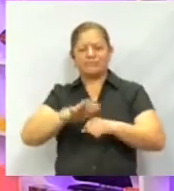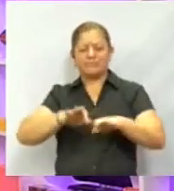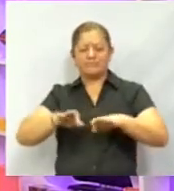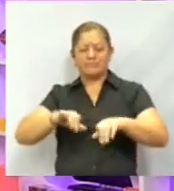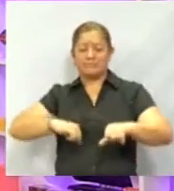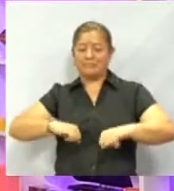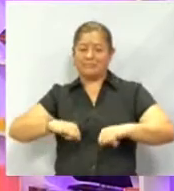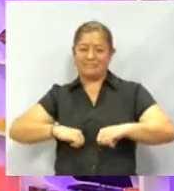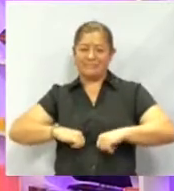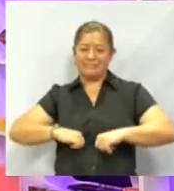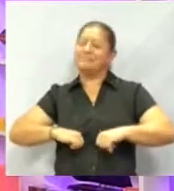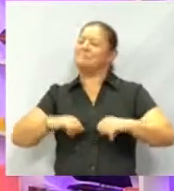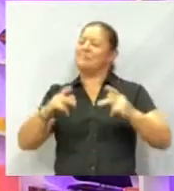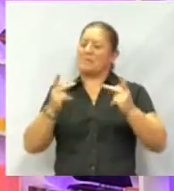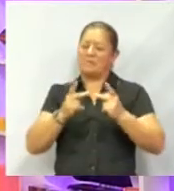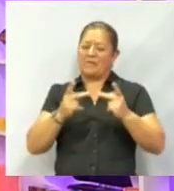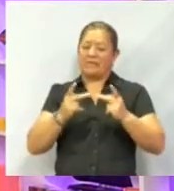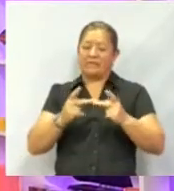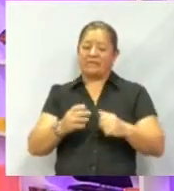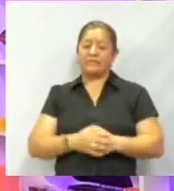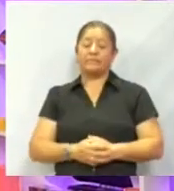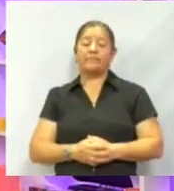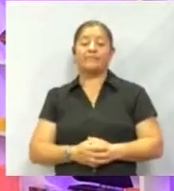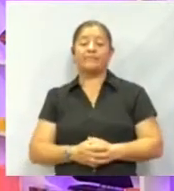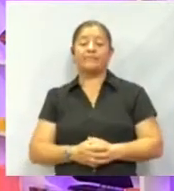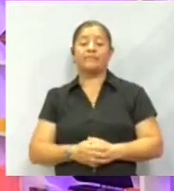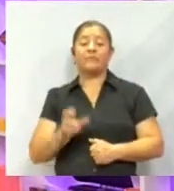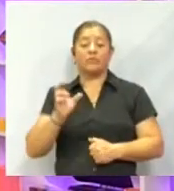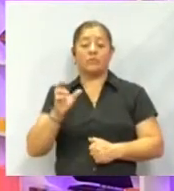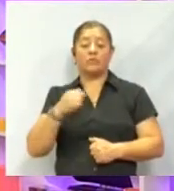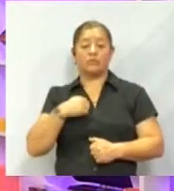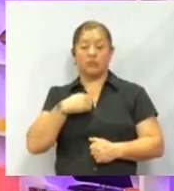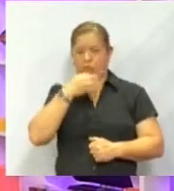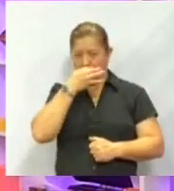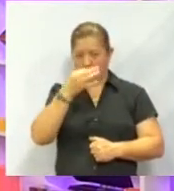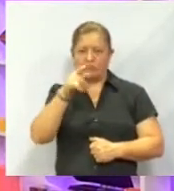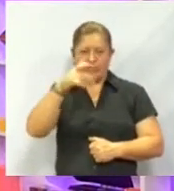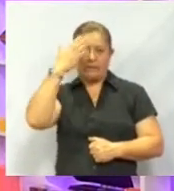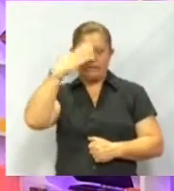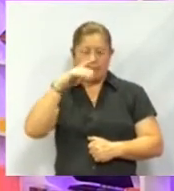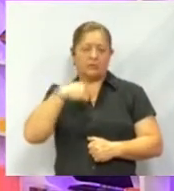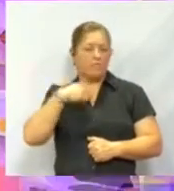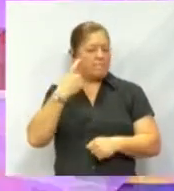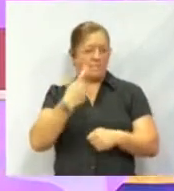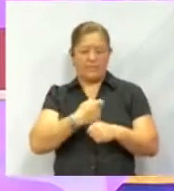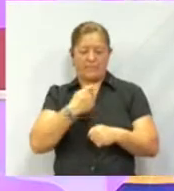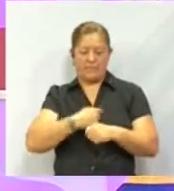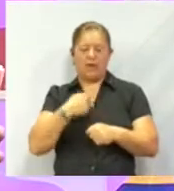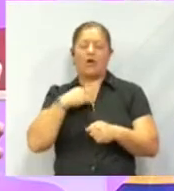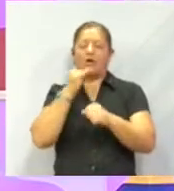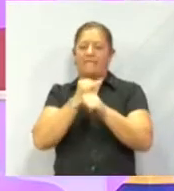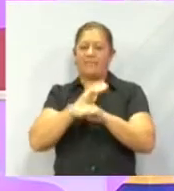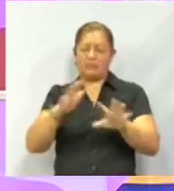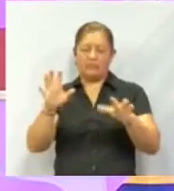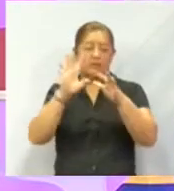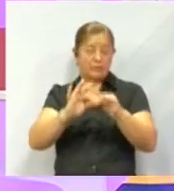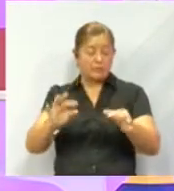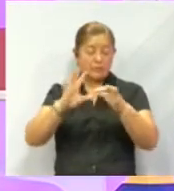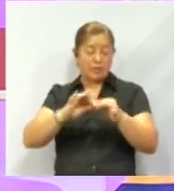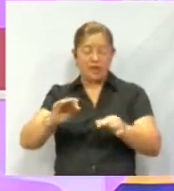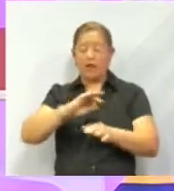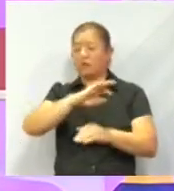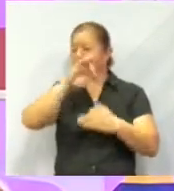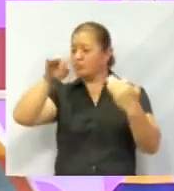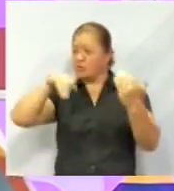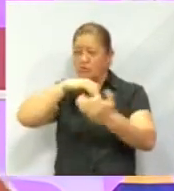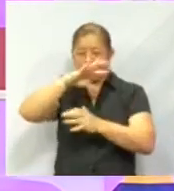dinámica de hoy? Perfecto. En el momento en que nosotros te indiquemos, como ya sabes, primero te vamos a dar toda la información necesaria sobre